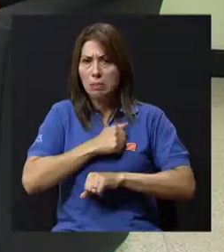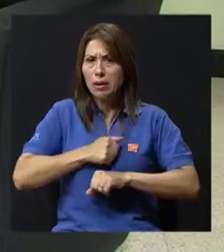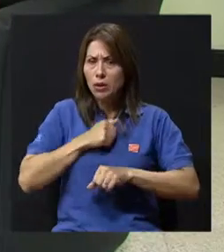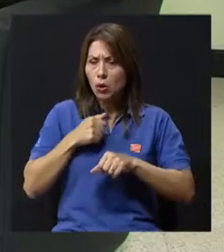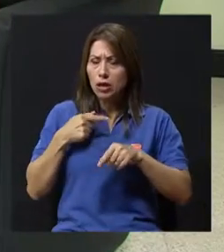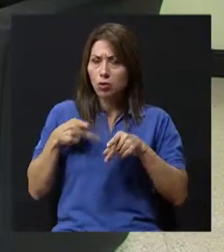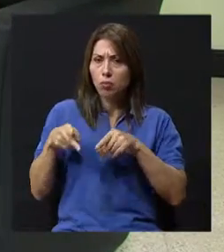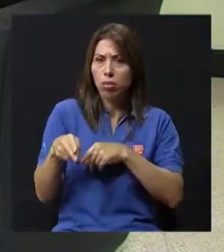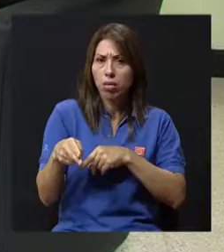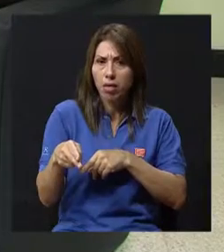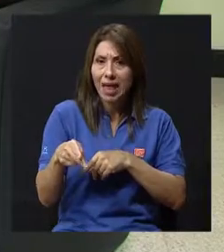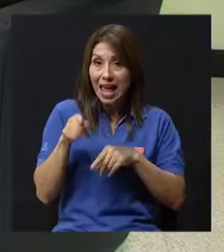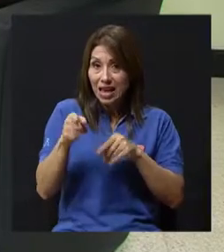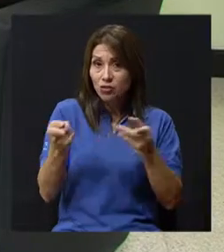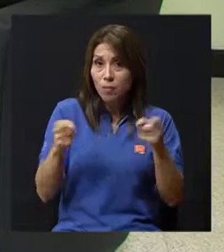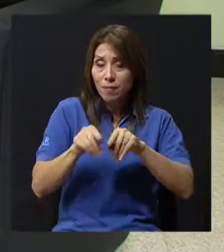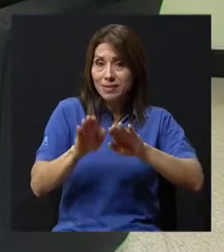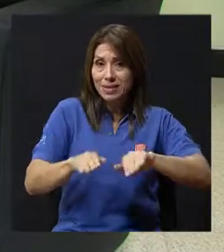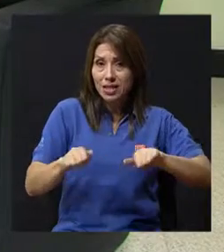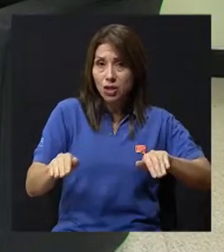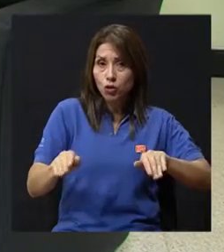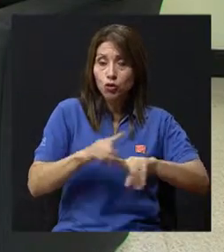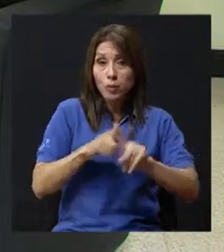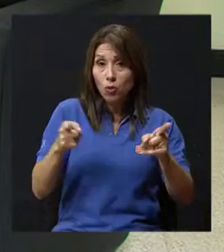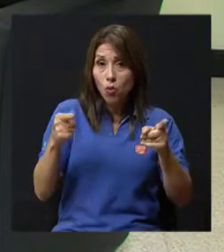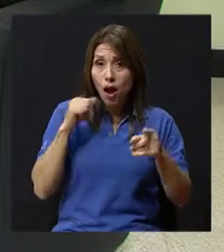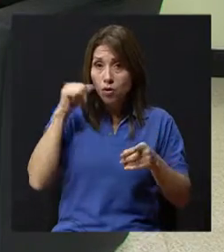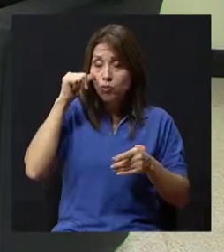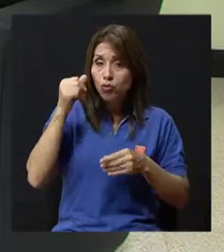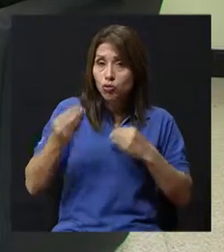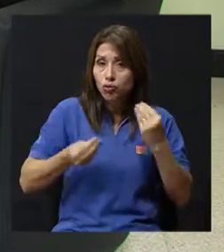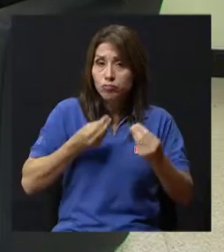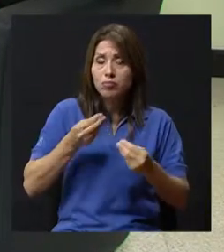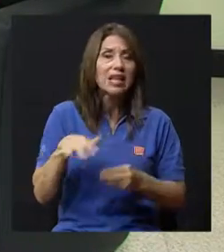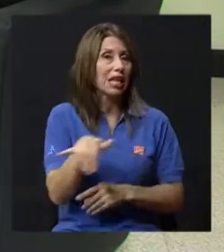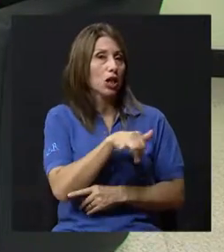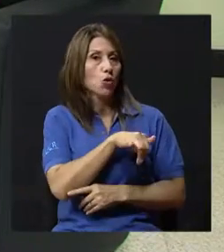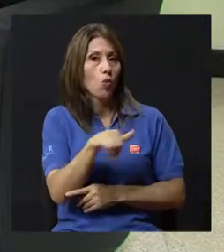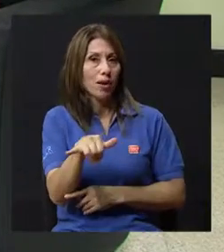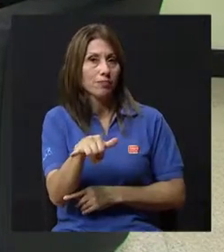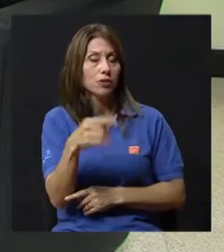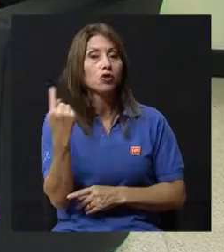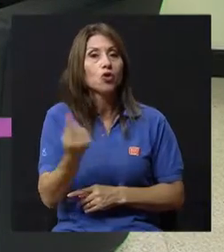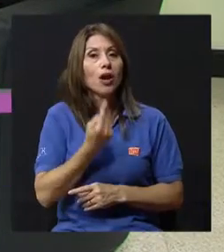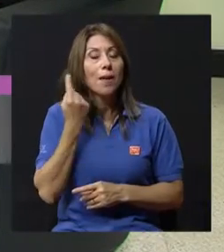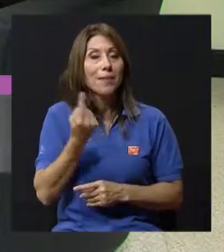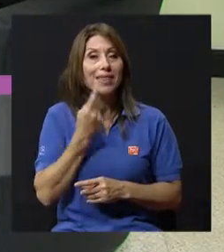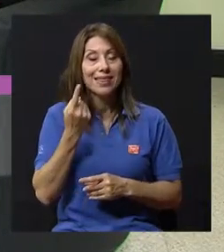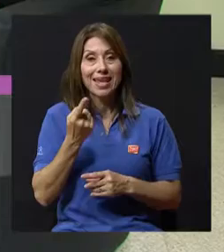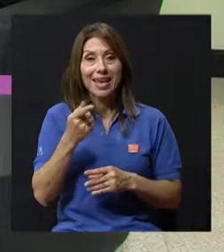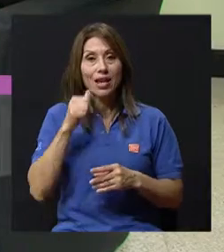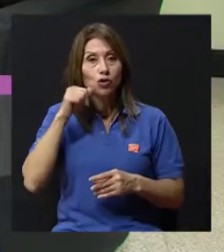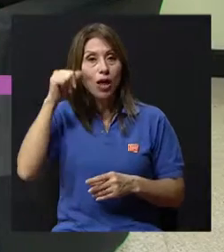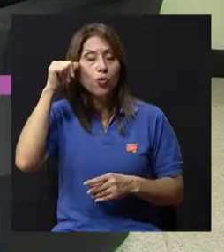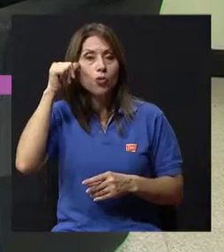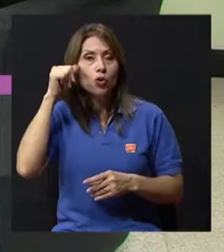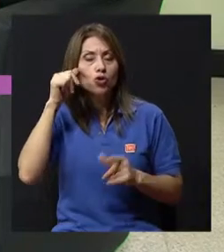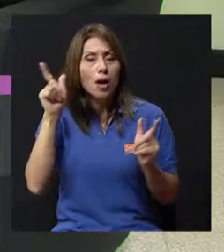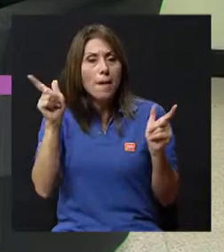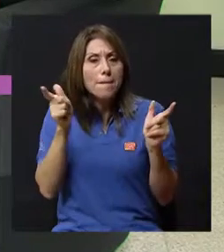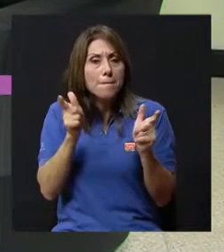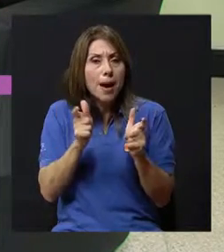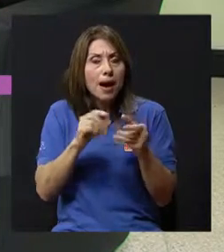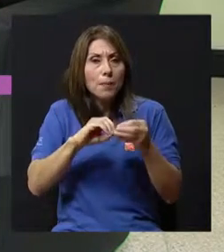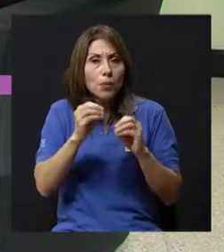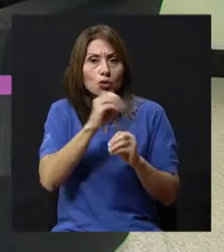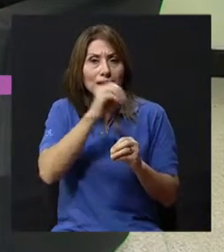interrumpa. ¿Eso es en niños y en adultos es parecido? Igual, Nada más que en los adultos, el número de infecciones por virus cambia y baja un